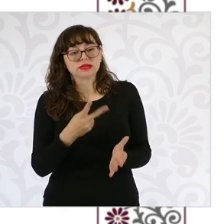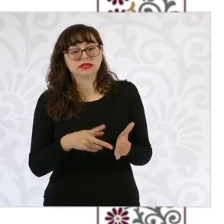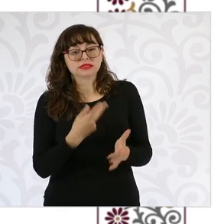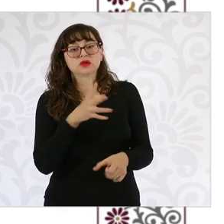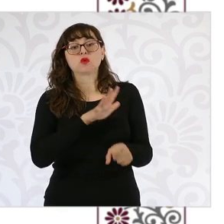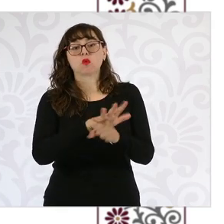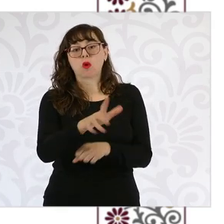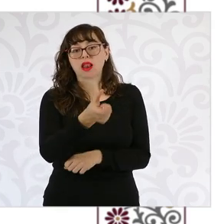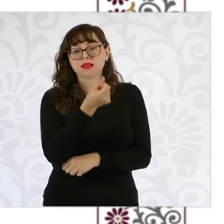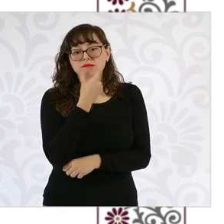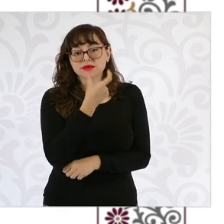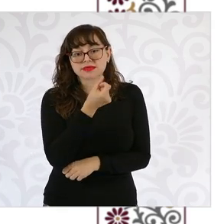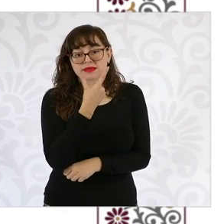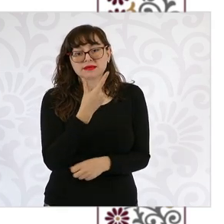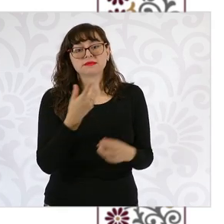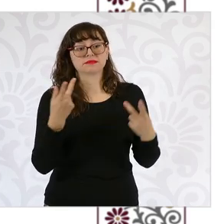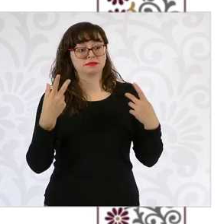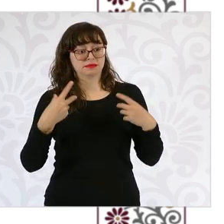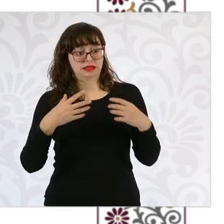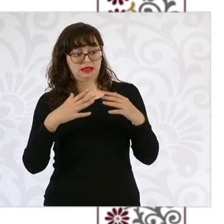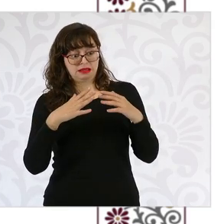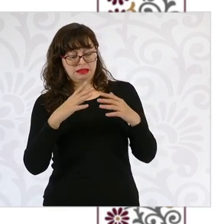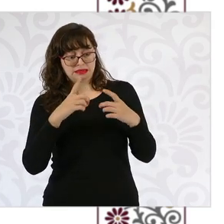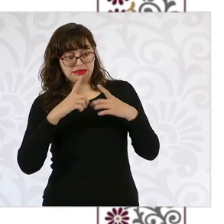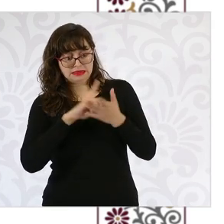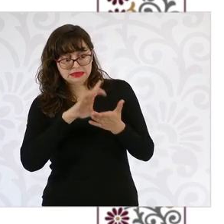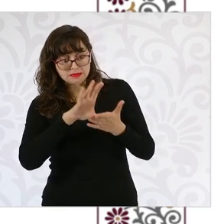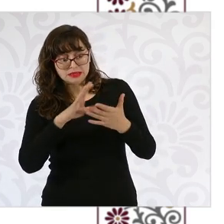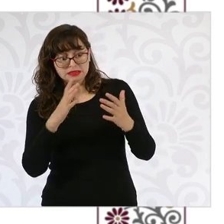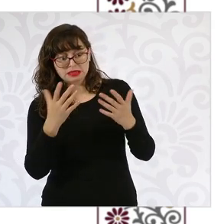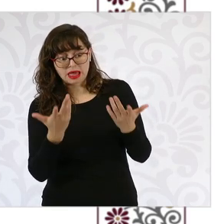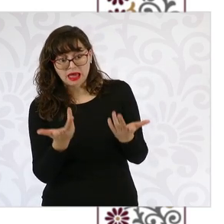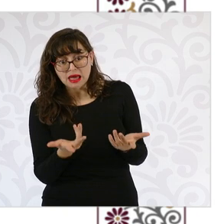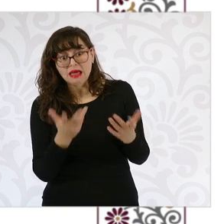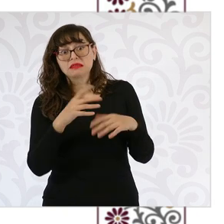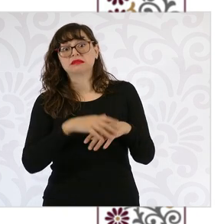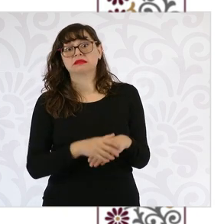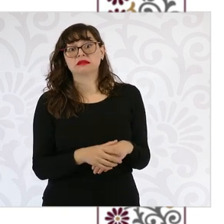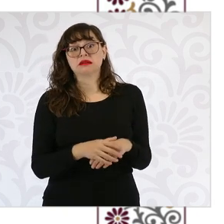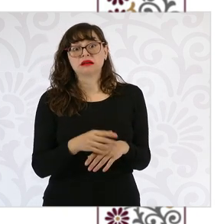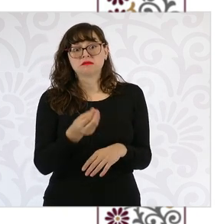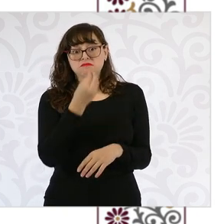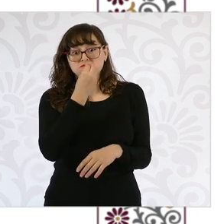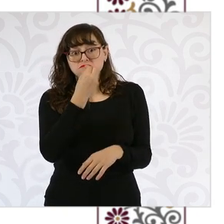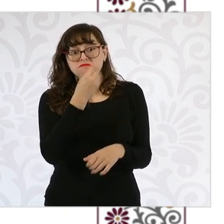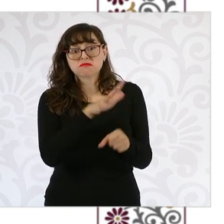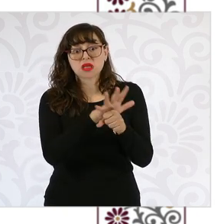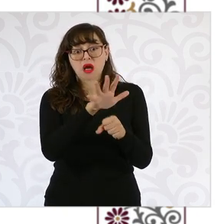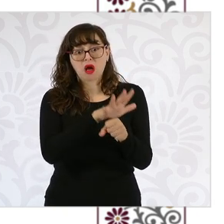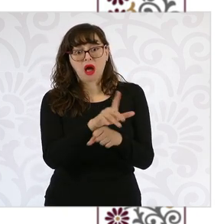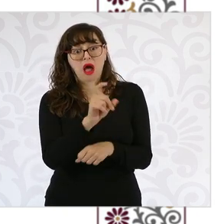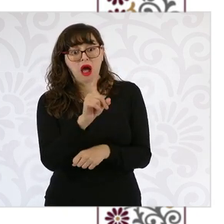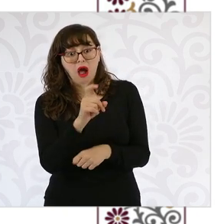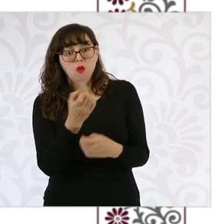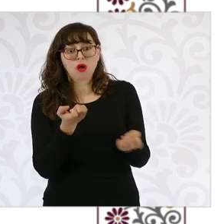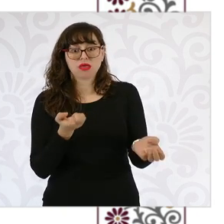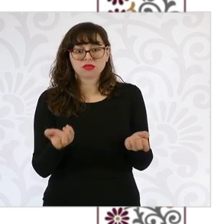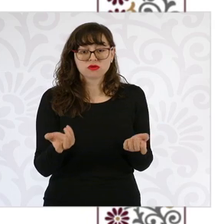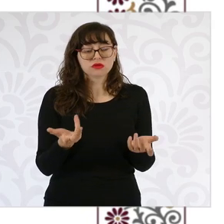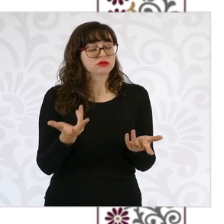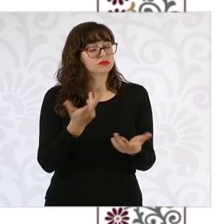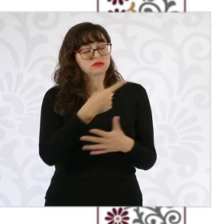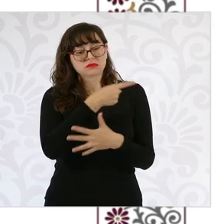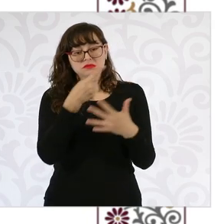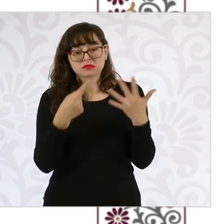medicamentos toma, si vive con discapacidad, cómo se alimenta, si toma agua y demás sobre los